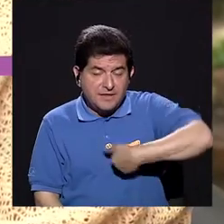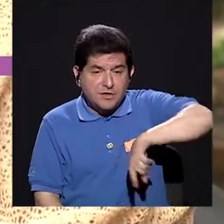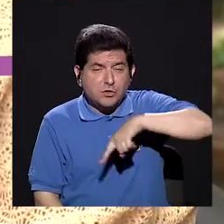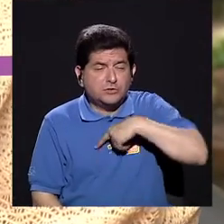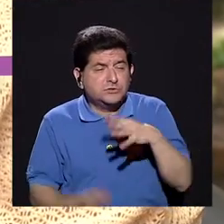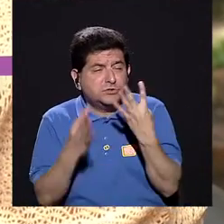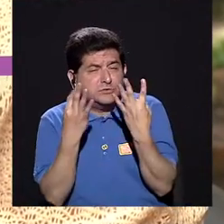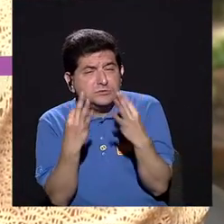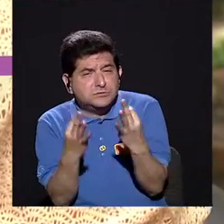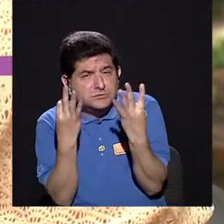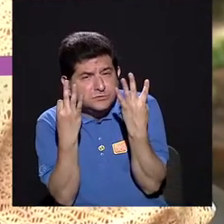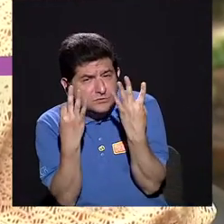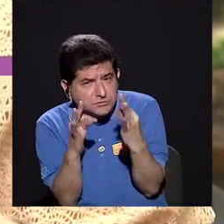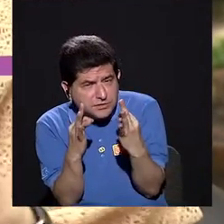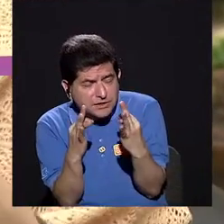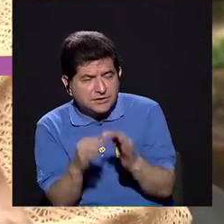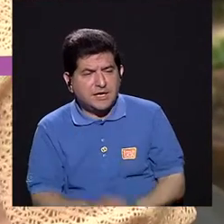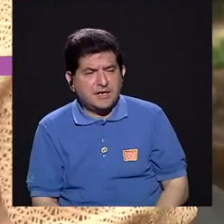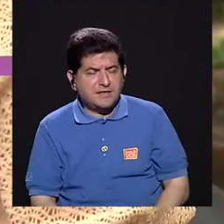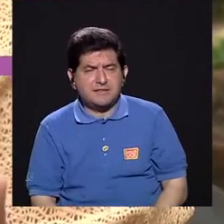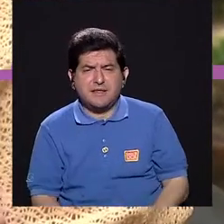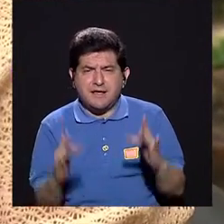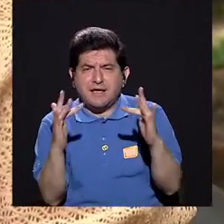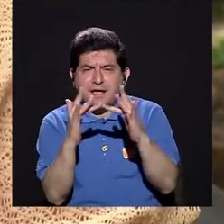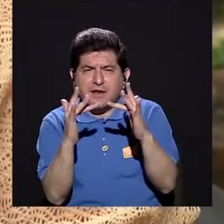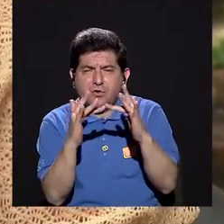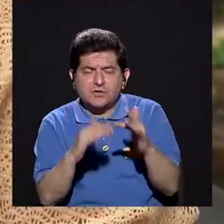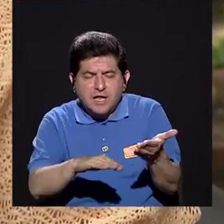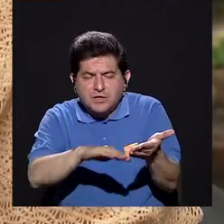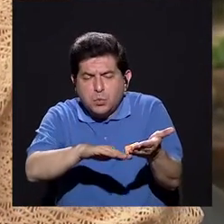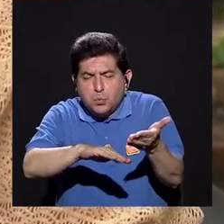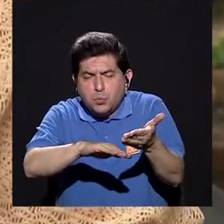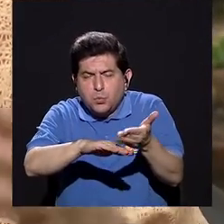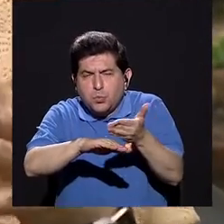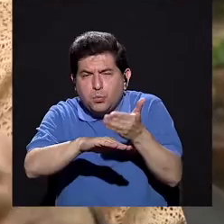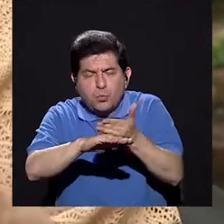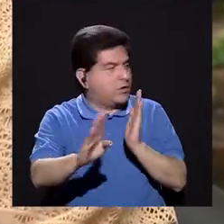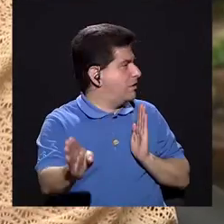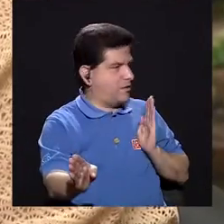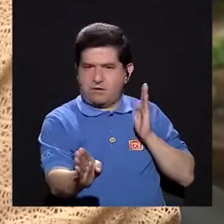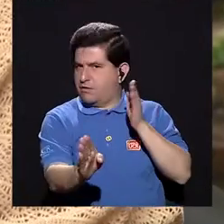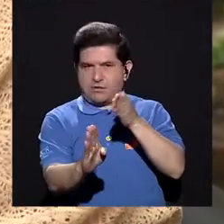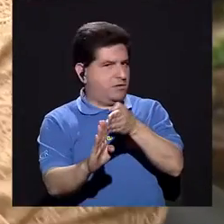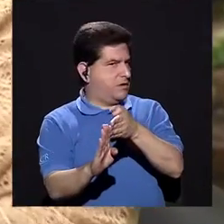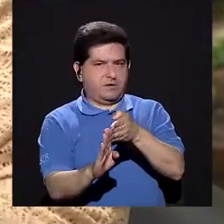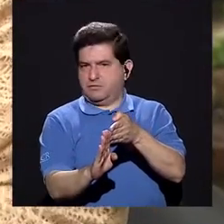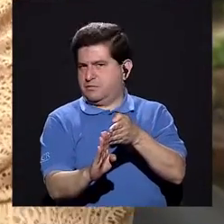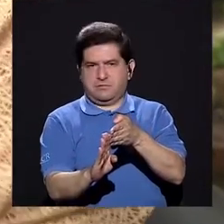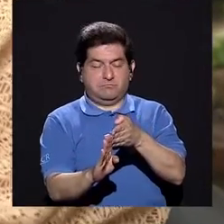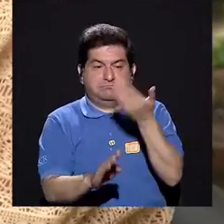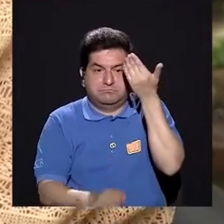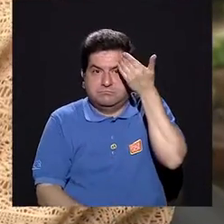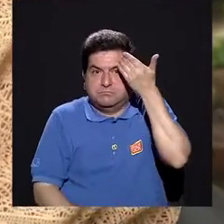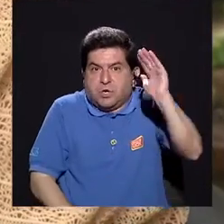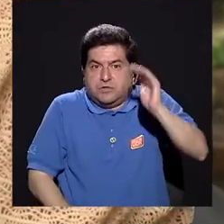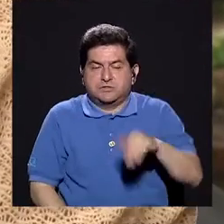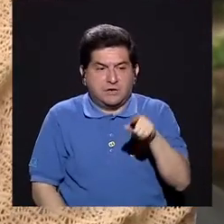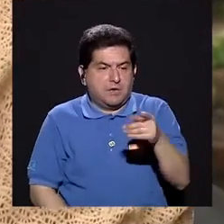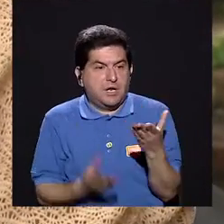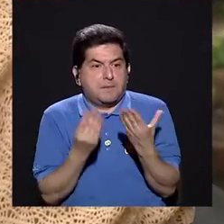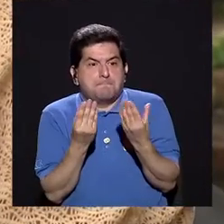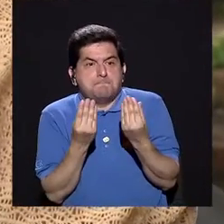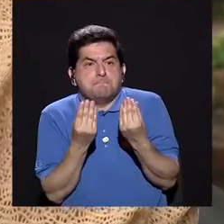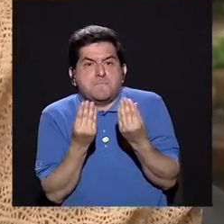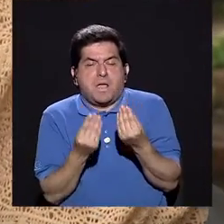Nosotros tratamos de que los acercamientos sean paulatinos, no es de un solo, porque no sabemos si le